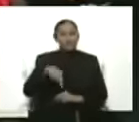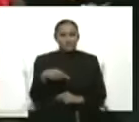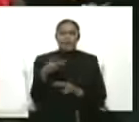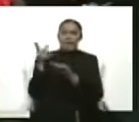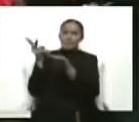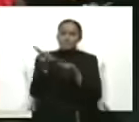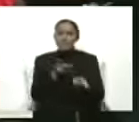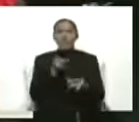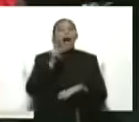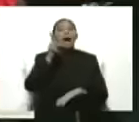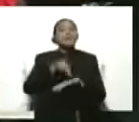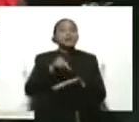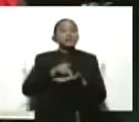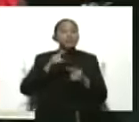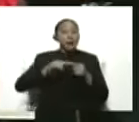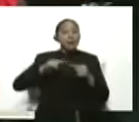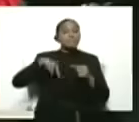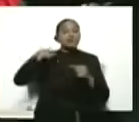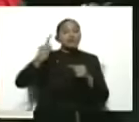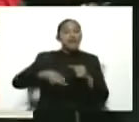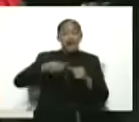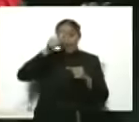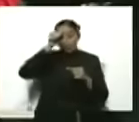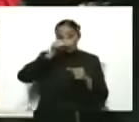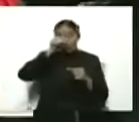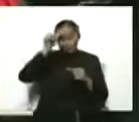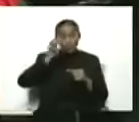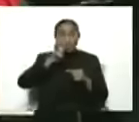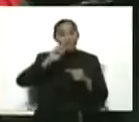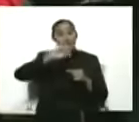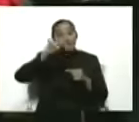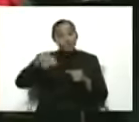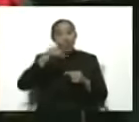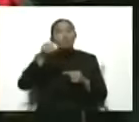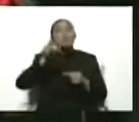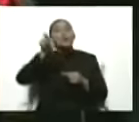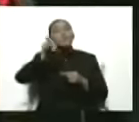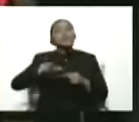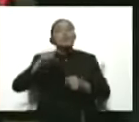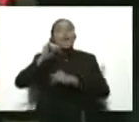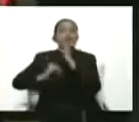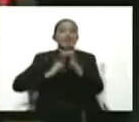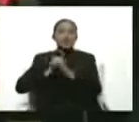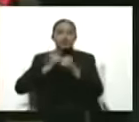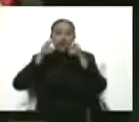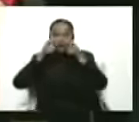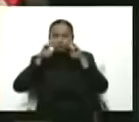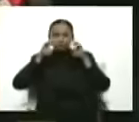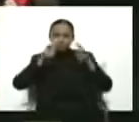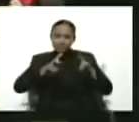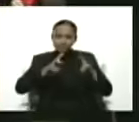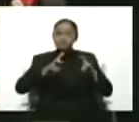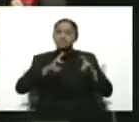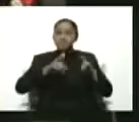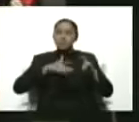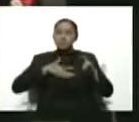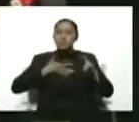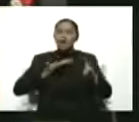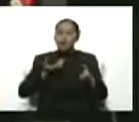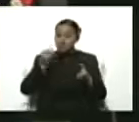mañana, domingo, 30 de junio, en el simulacro electoral. Ellos pueden participar